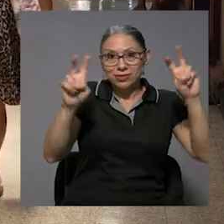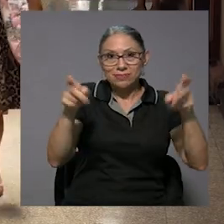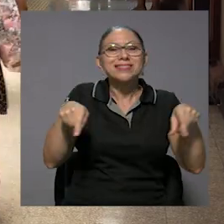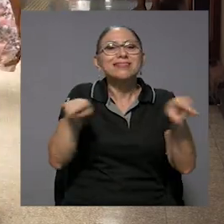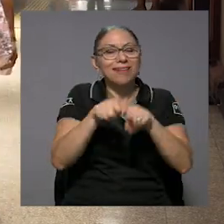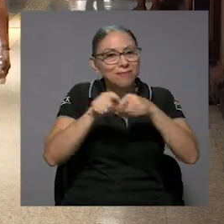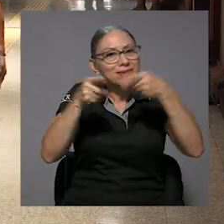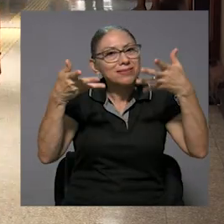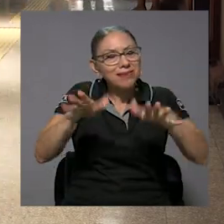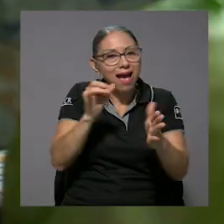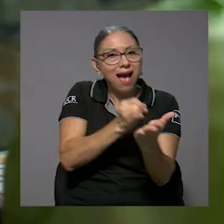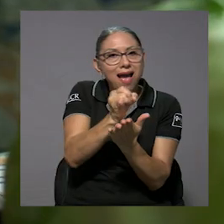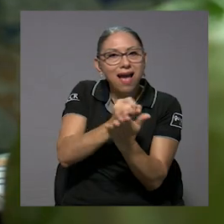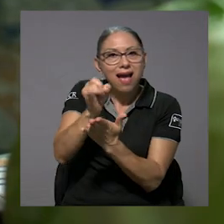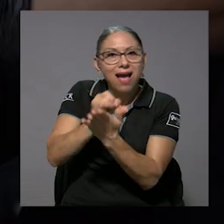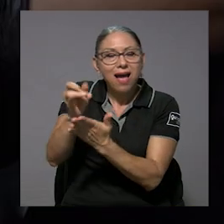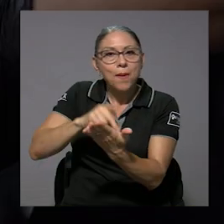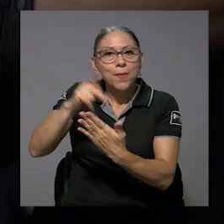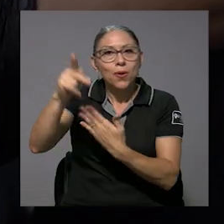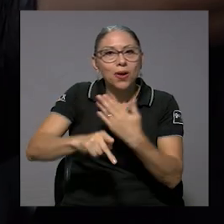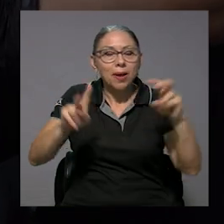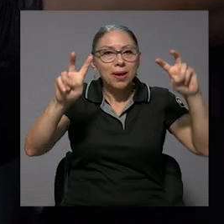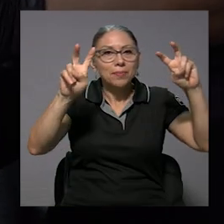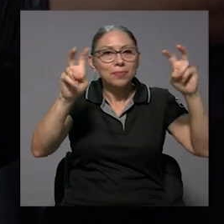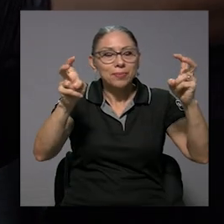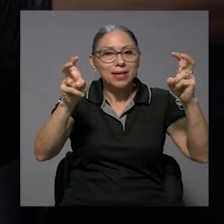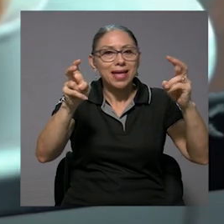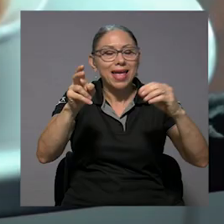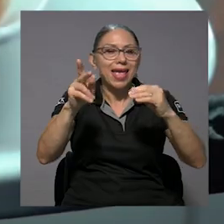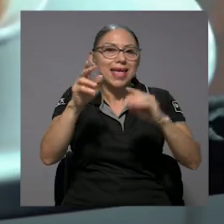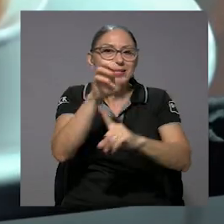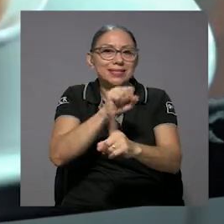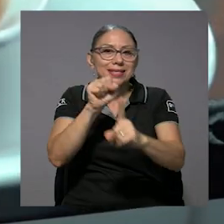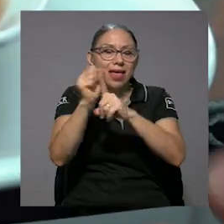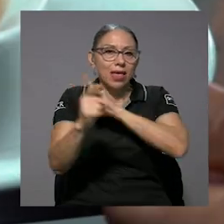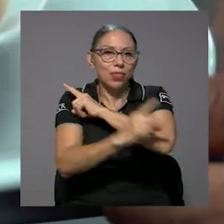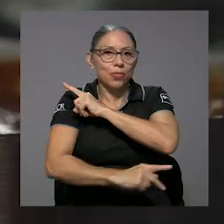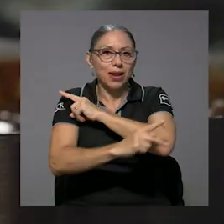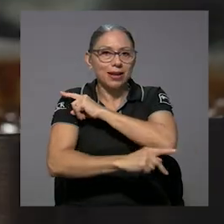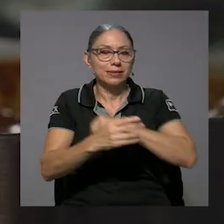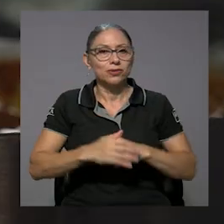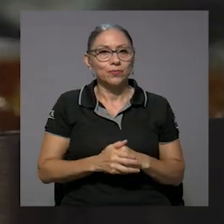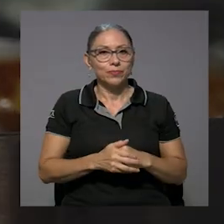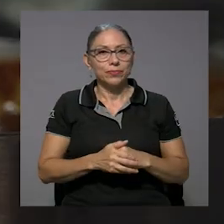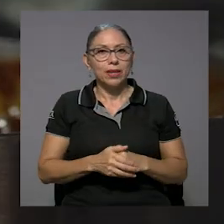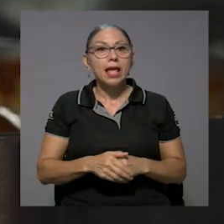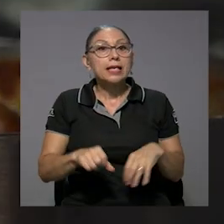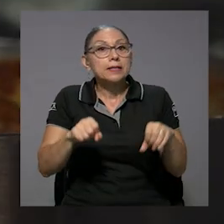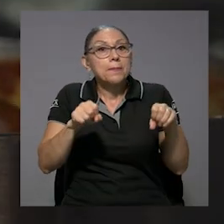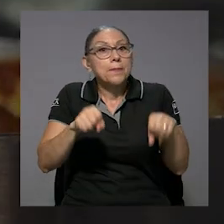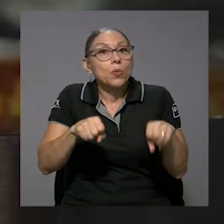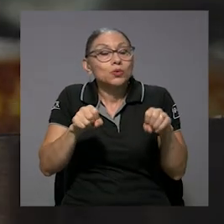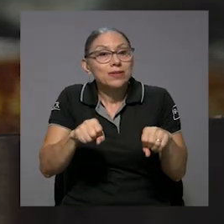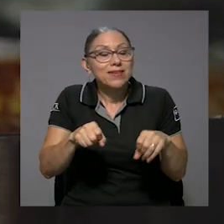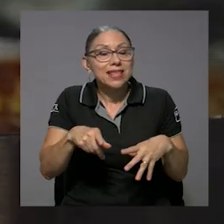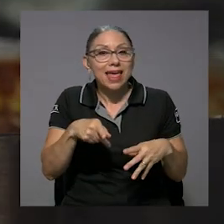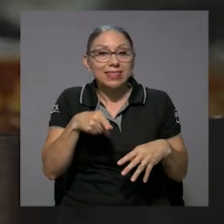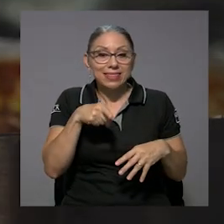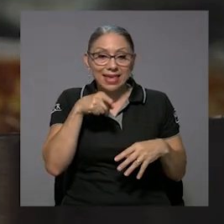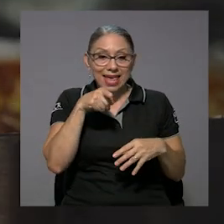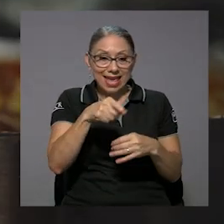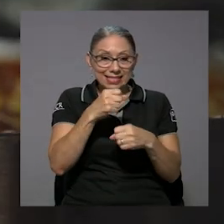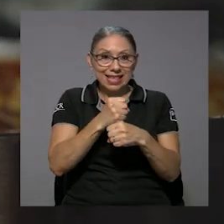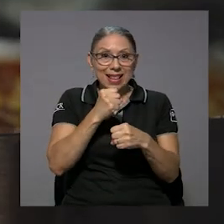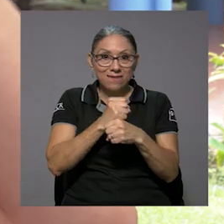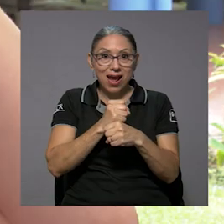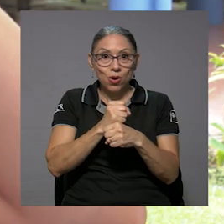aspectos que también han sido investigados por el programa Estado de la Nación. ¿Qué es la posibilidad de articular ese